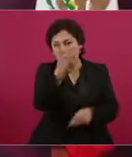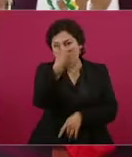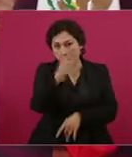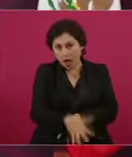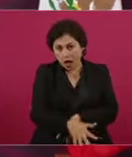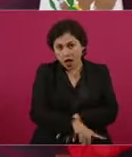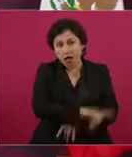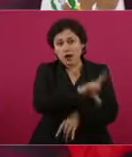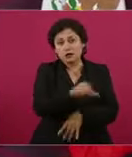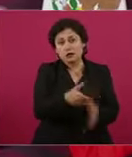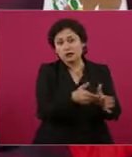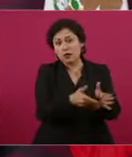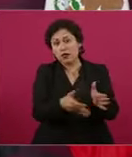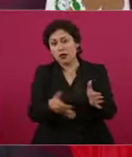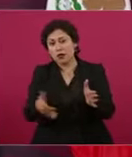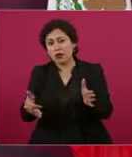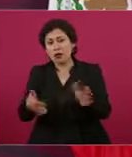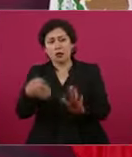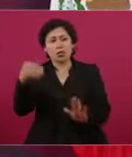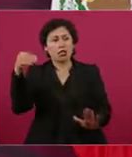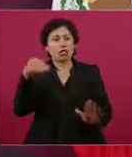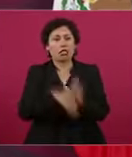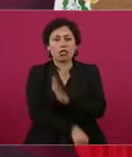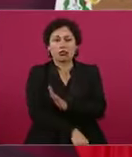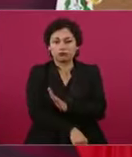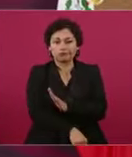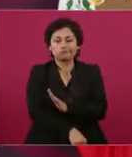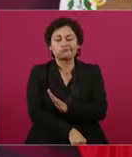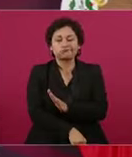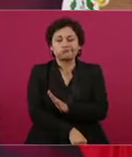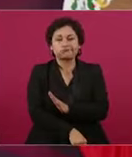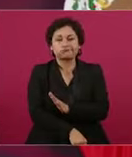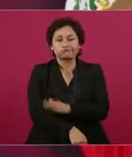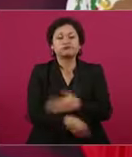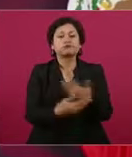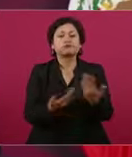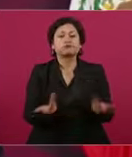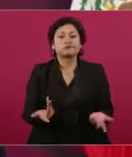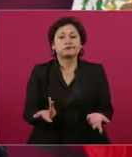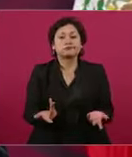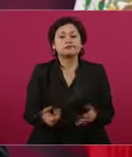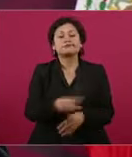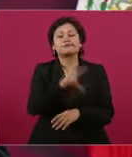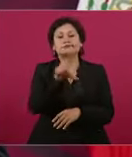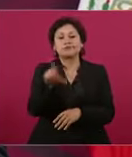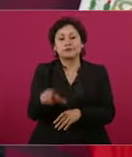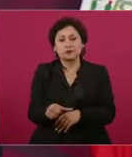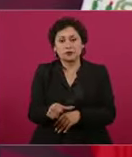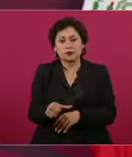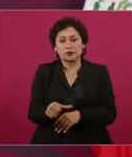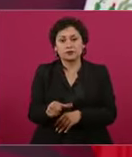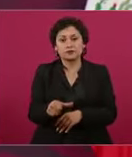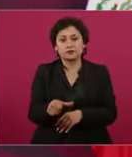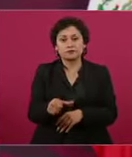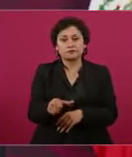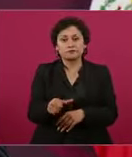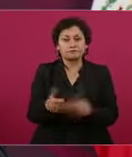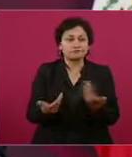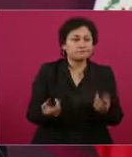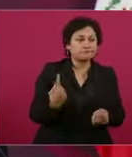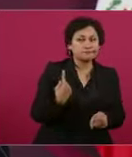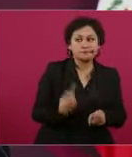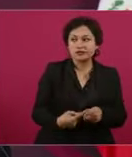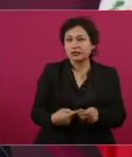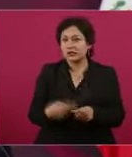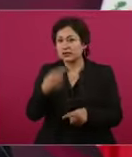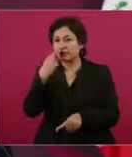quedó sin responsabilidad.